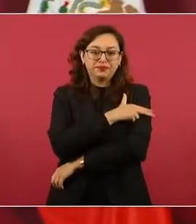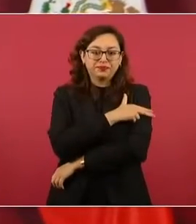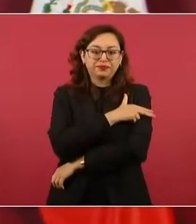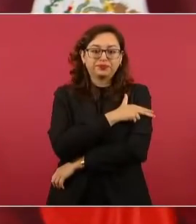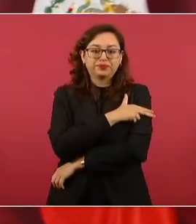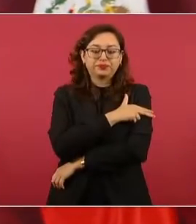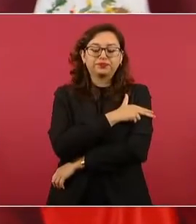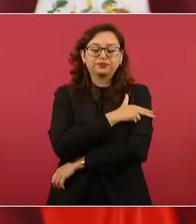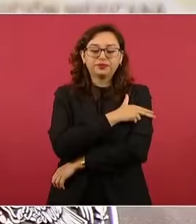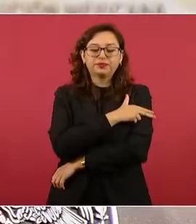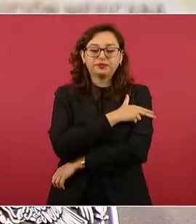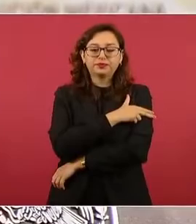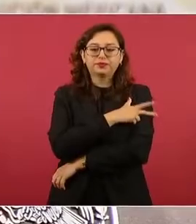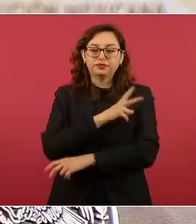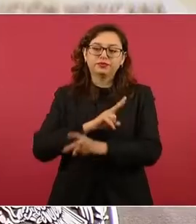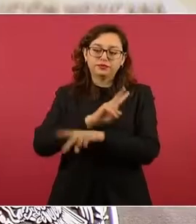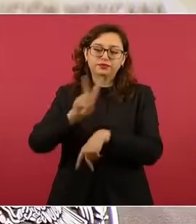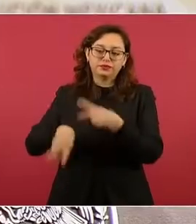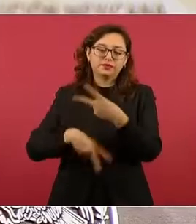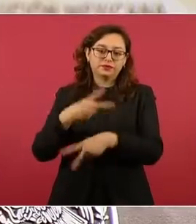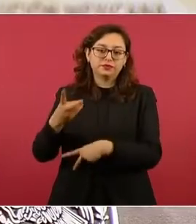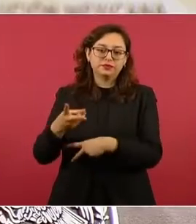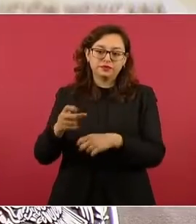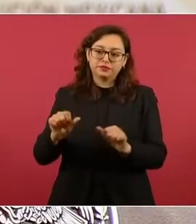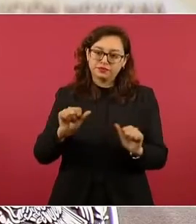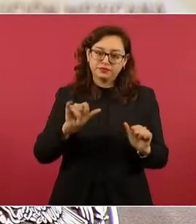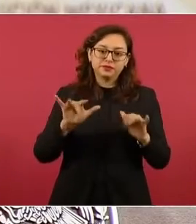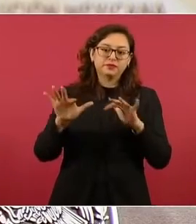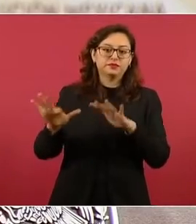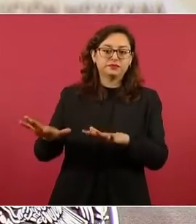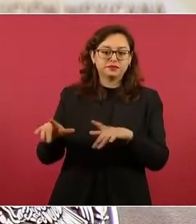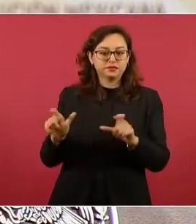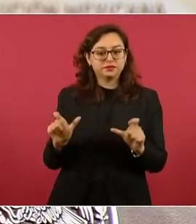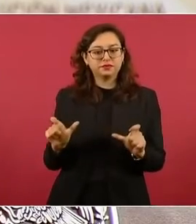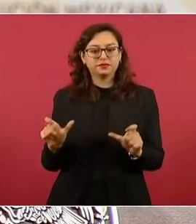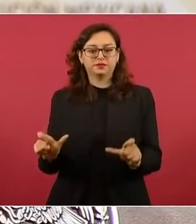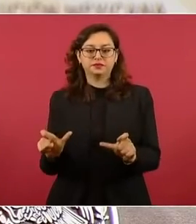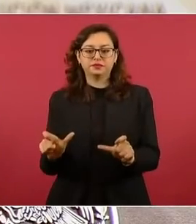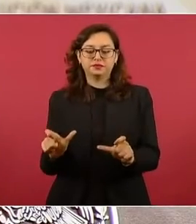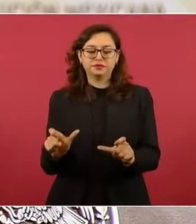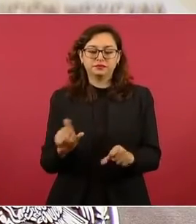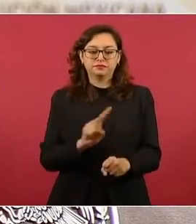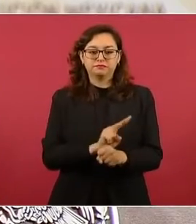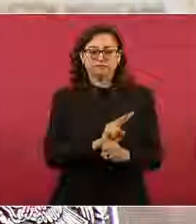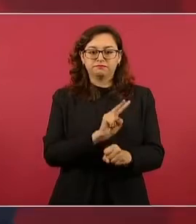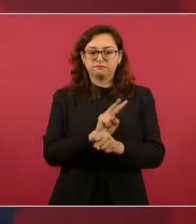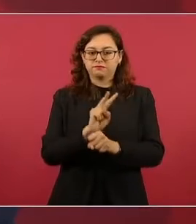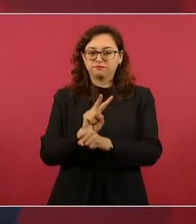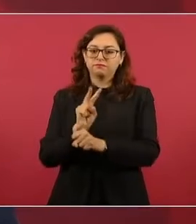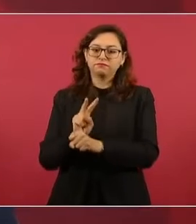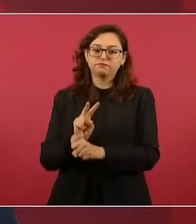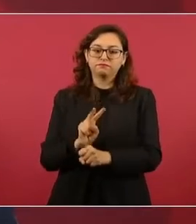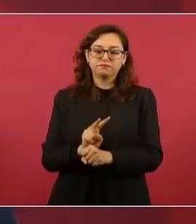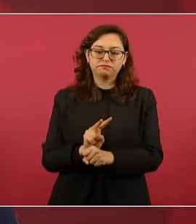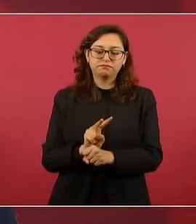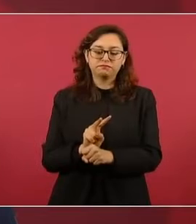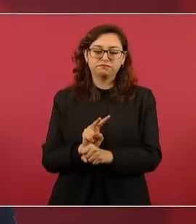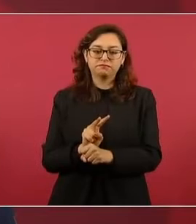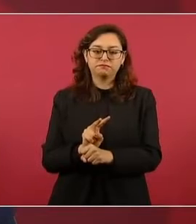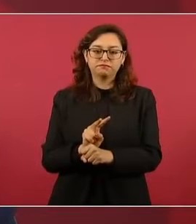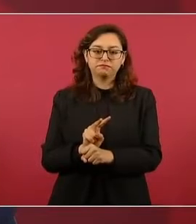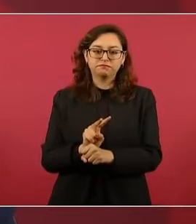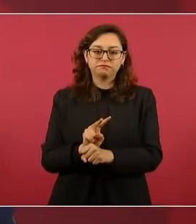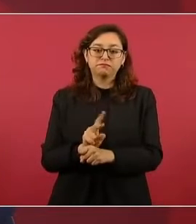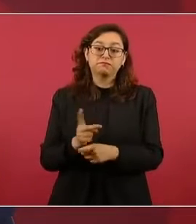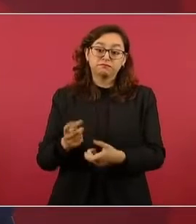está actuando y siempre en coordinación con